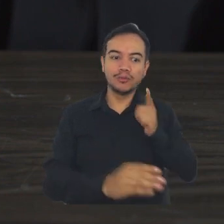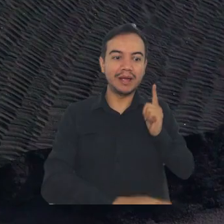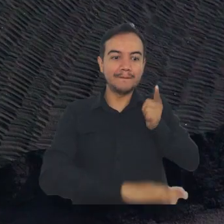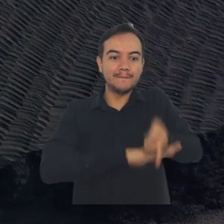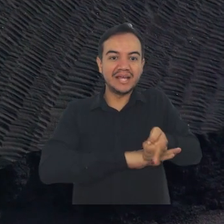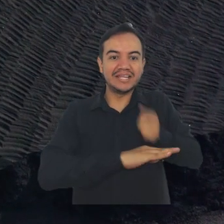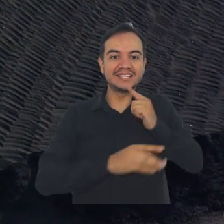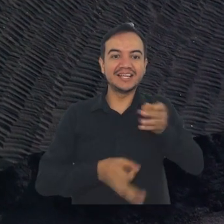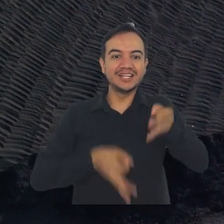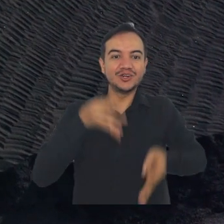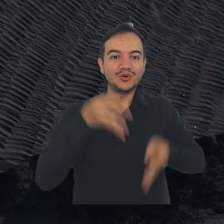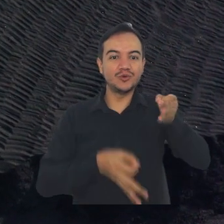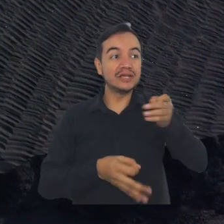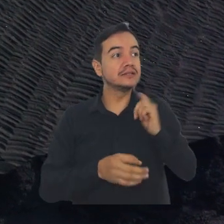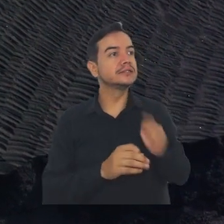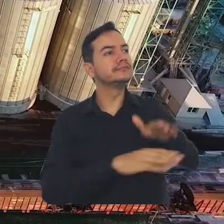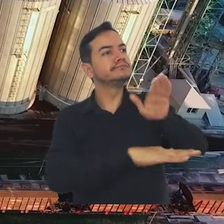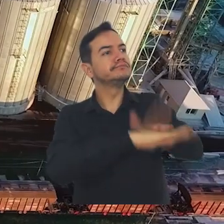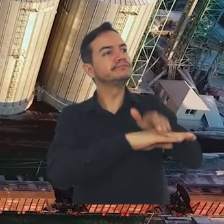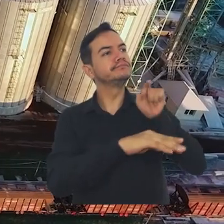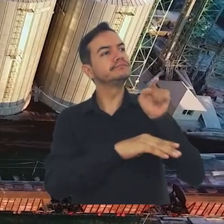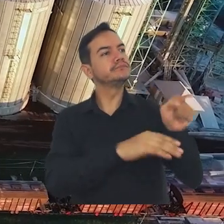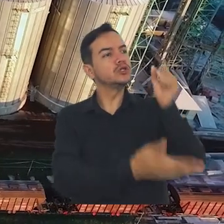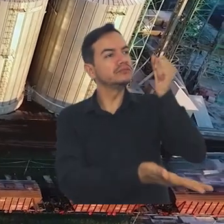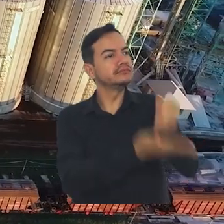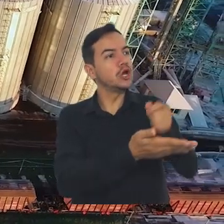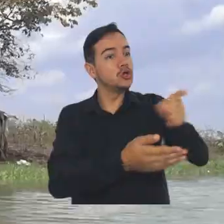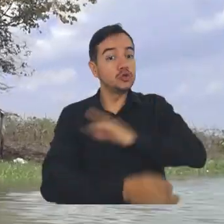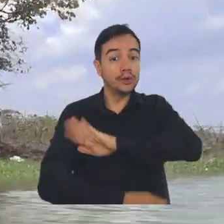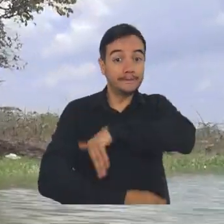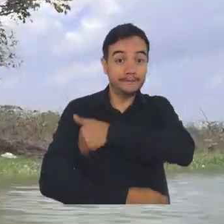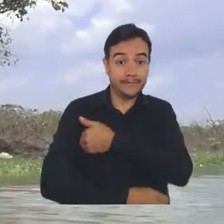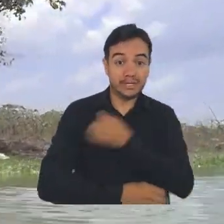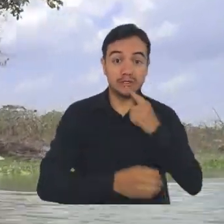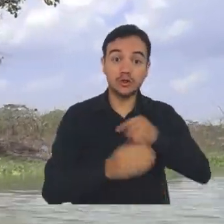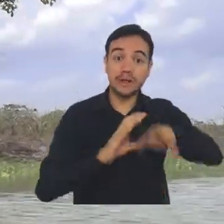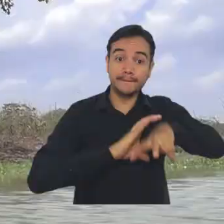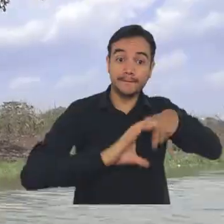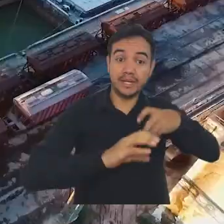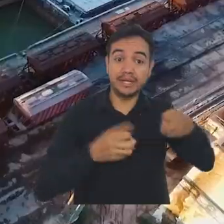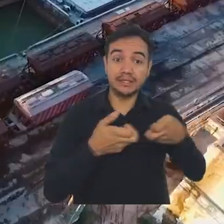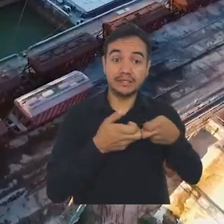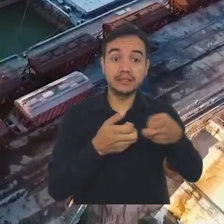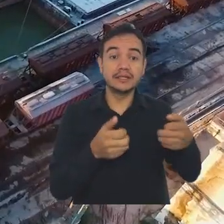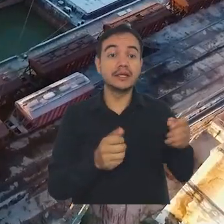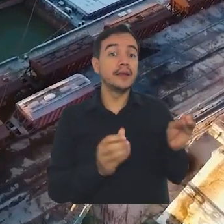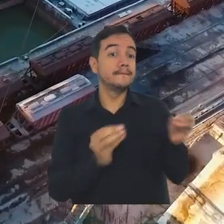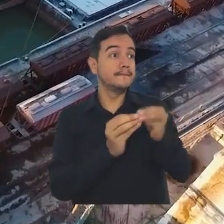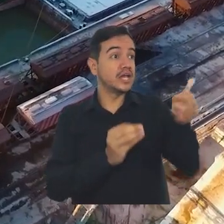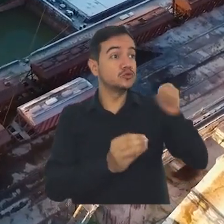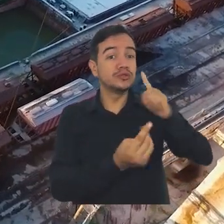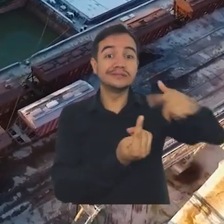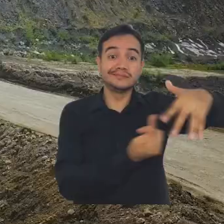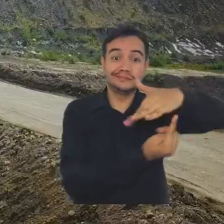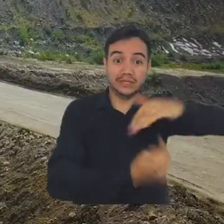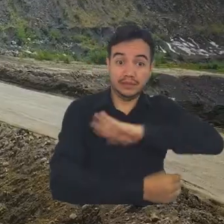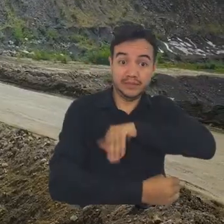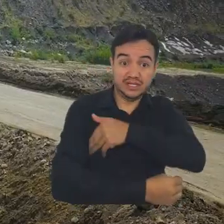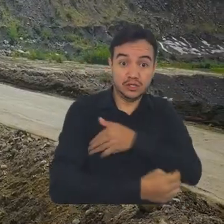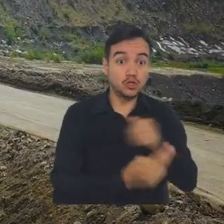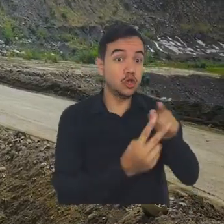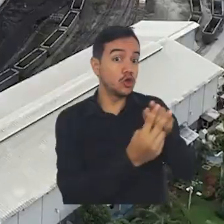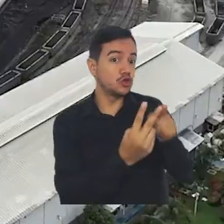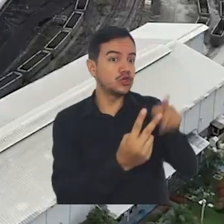tribunal que obliga a los Ministerios de Minas y Energía y de Ambiente y Desarrollo Sostenible a adoptar una serie de medidas para